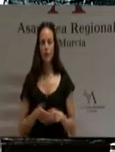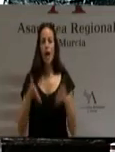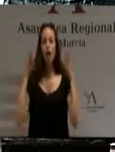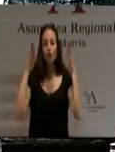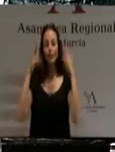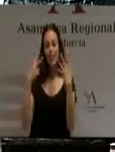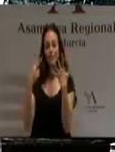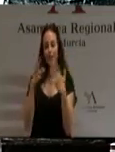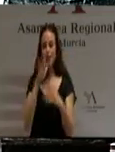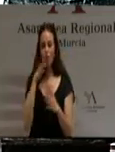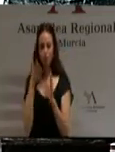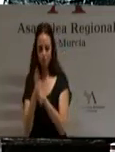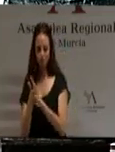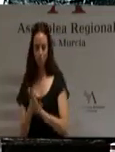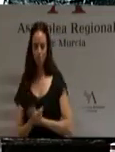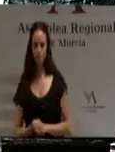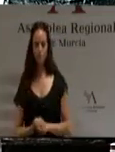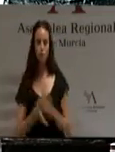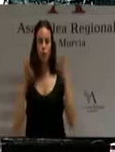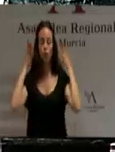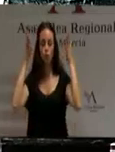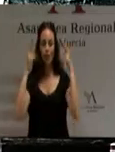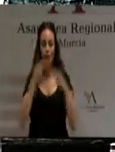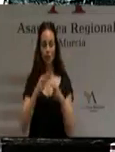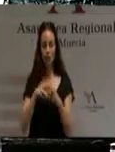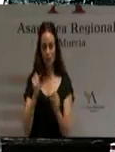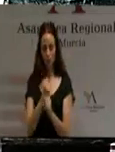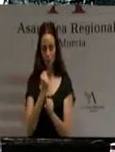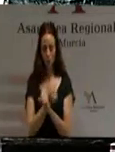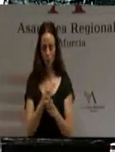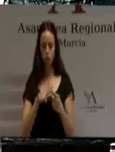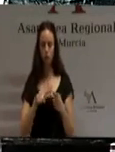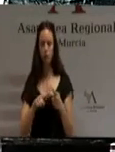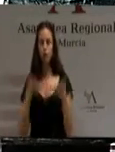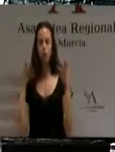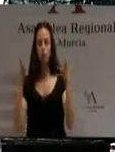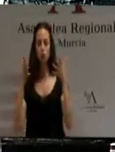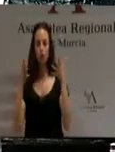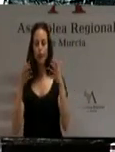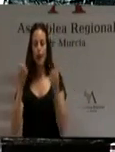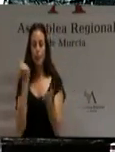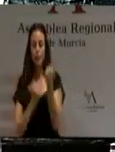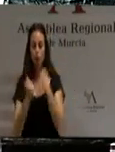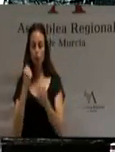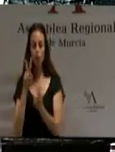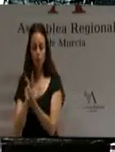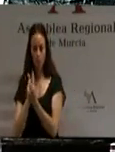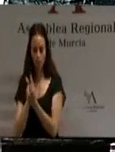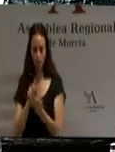paso a nombrar. Consejería de Presidencia y Empleo, Consejería de Economía y Hacienda,